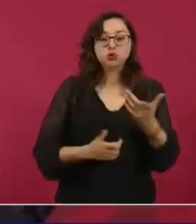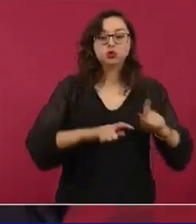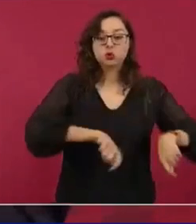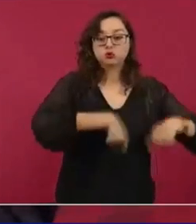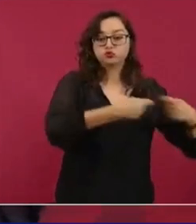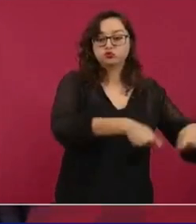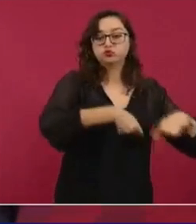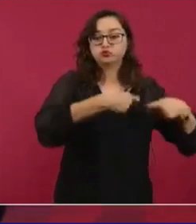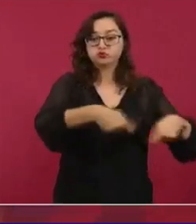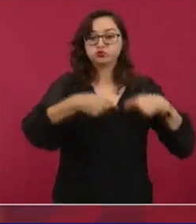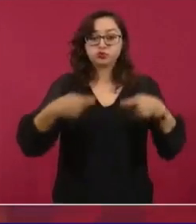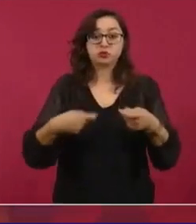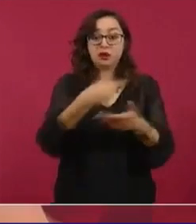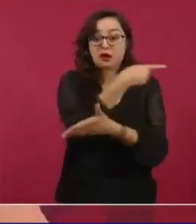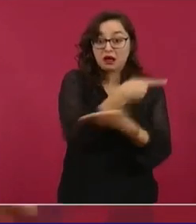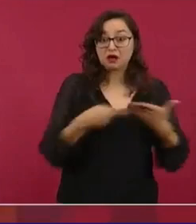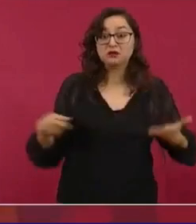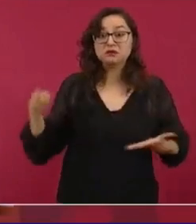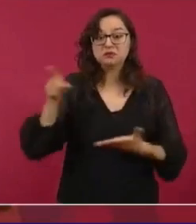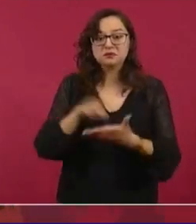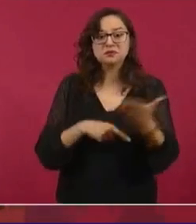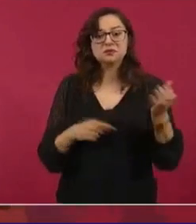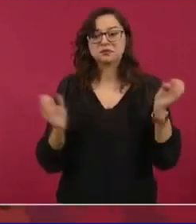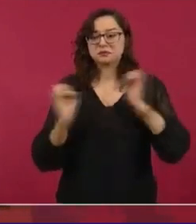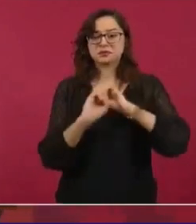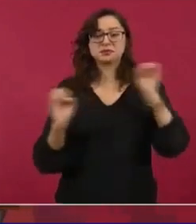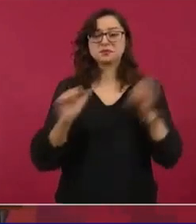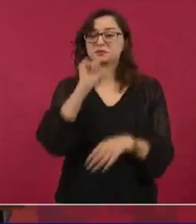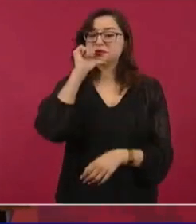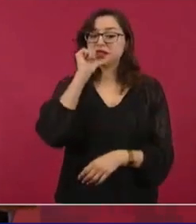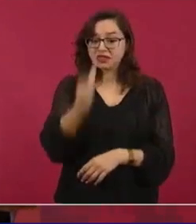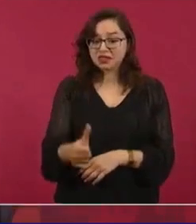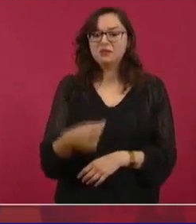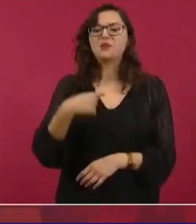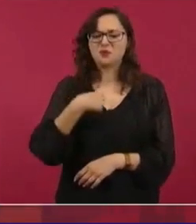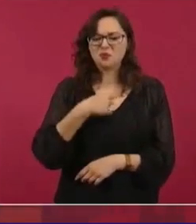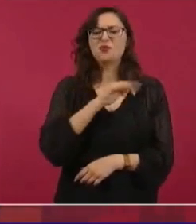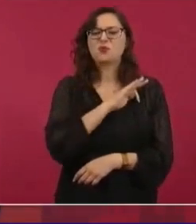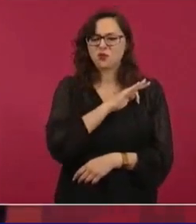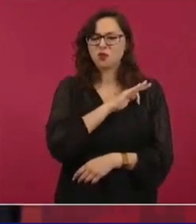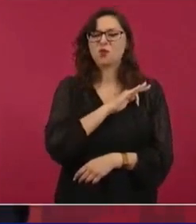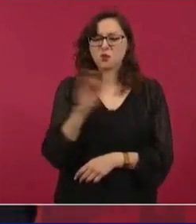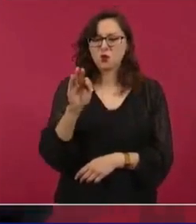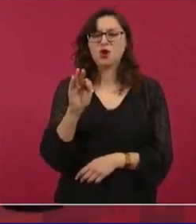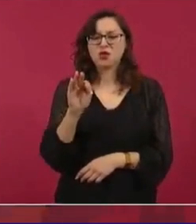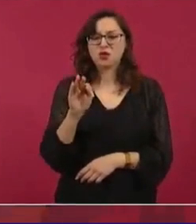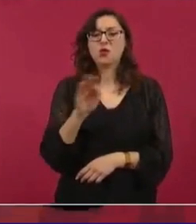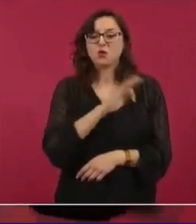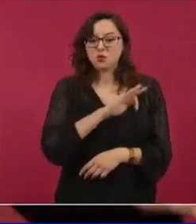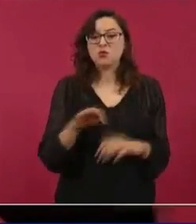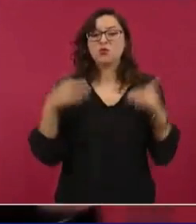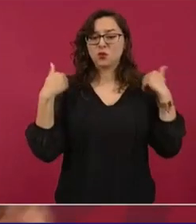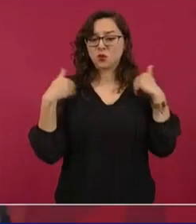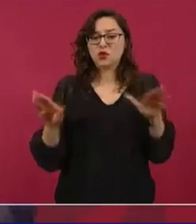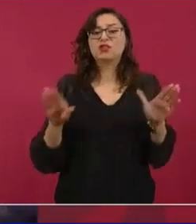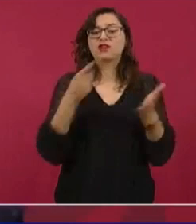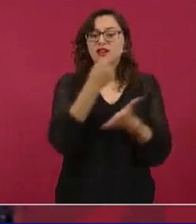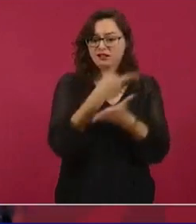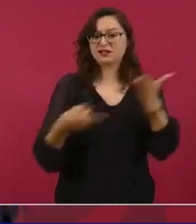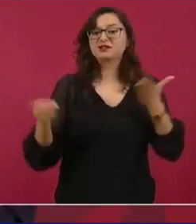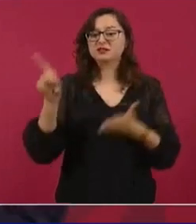y podríamos hacerlo, porque se les entregaron las concesiones